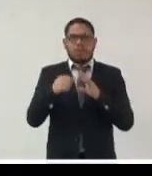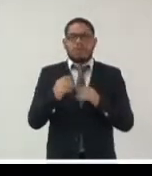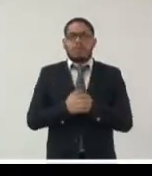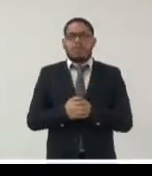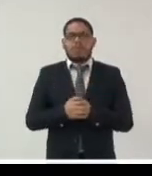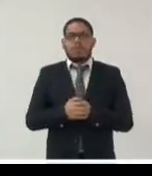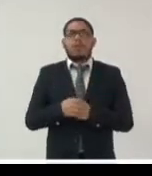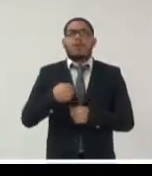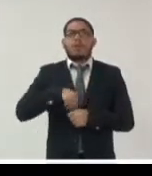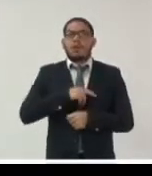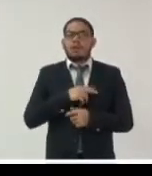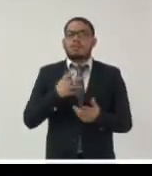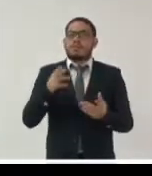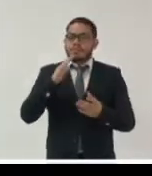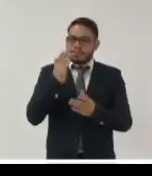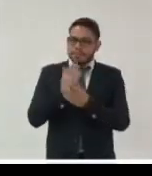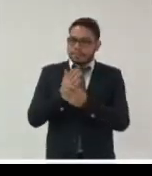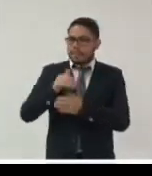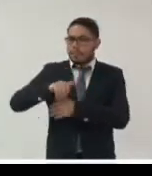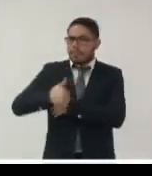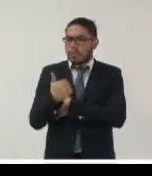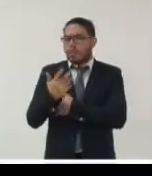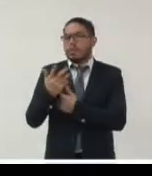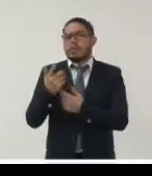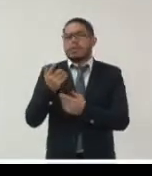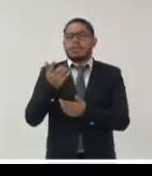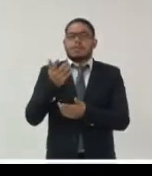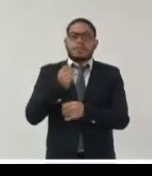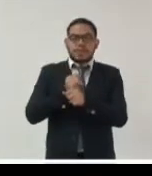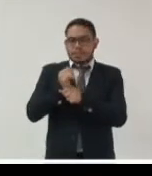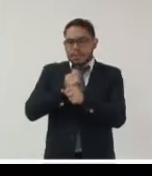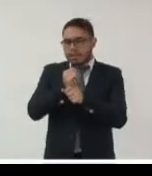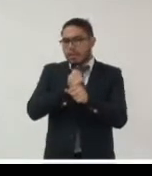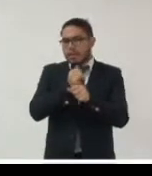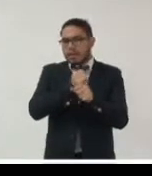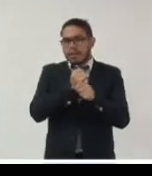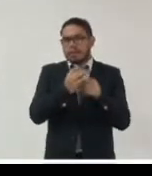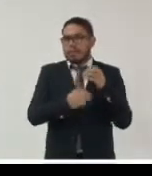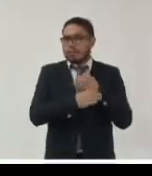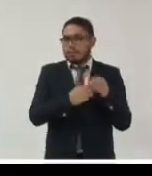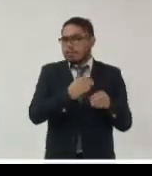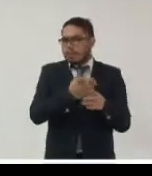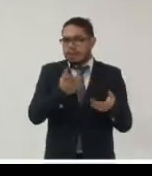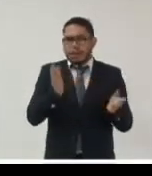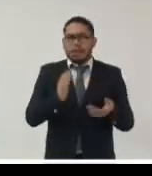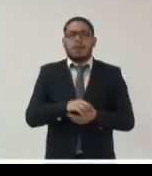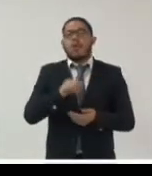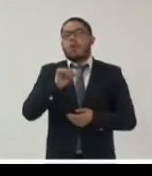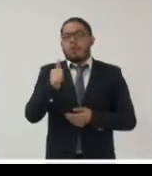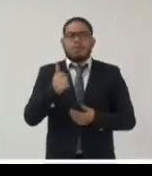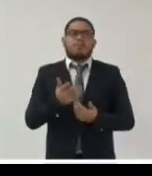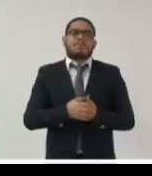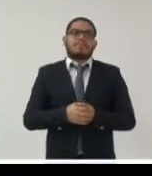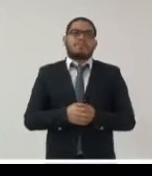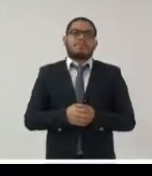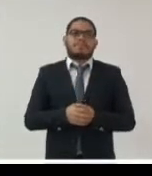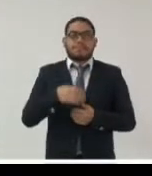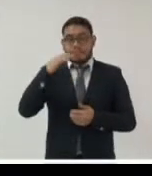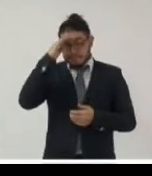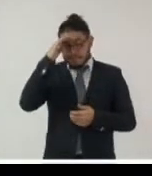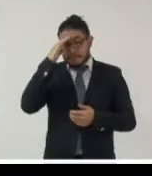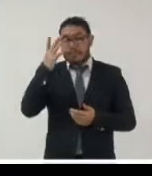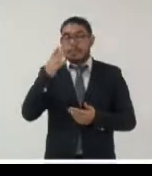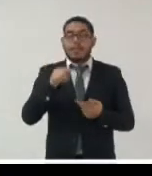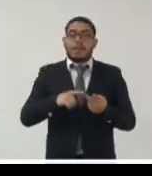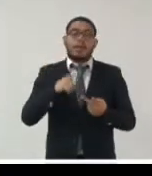nosotros estamos archivando datos de investigación otra reflexión los archivos